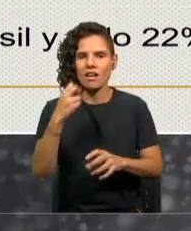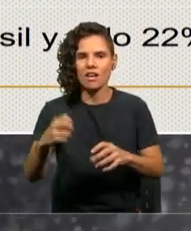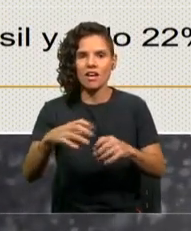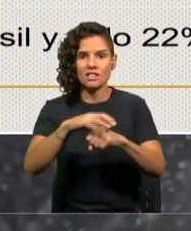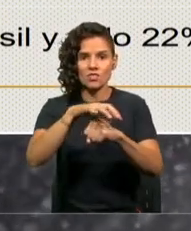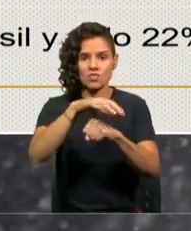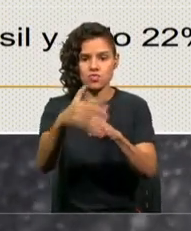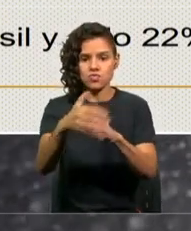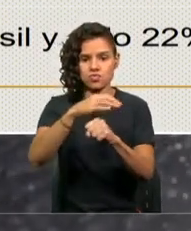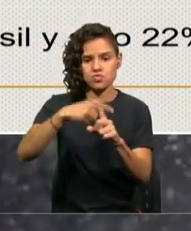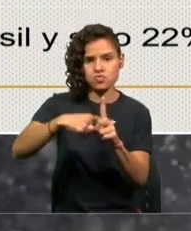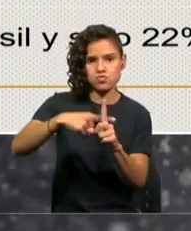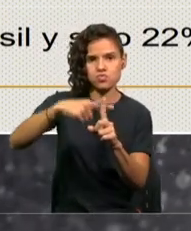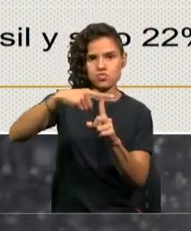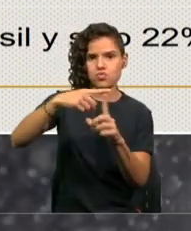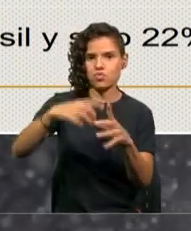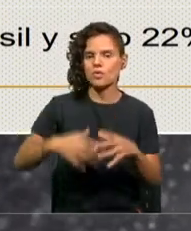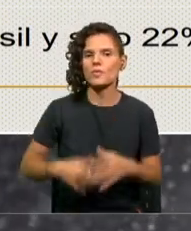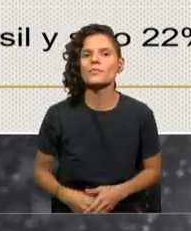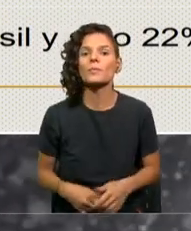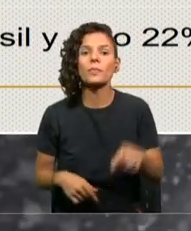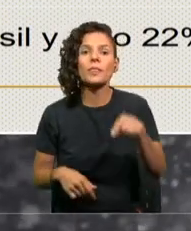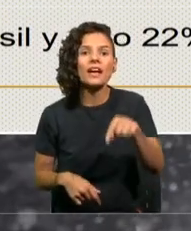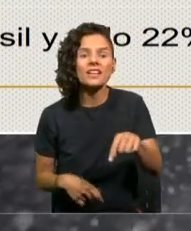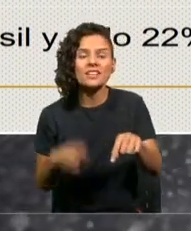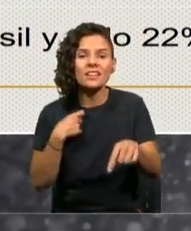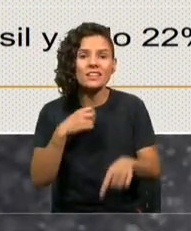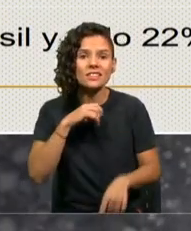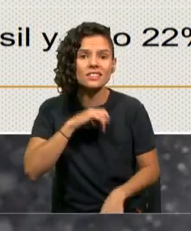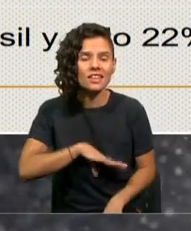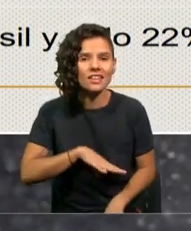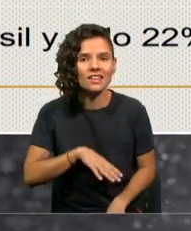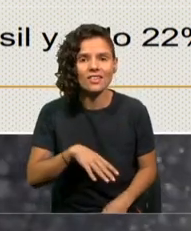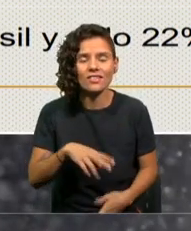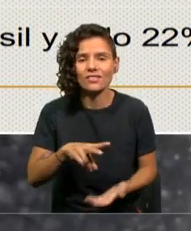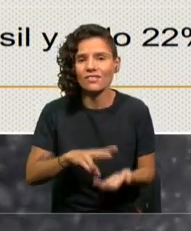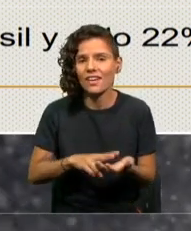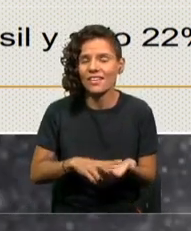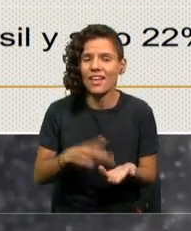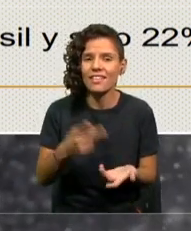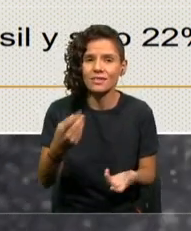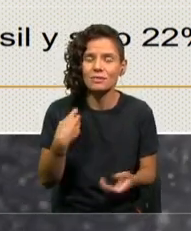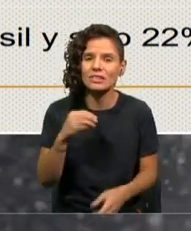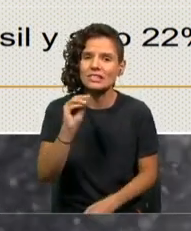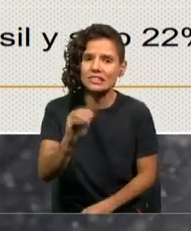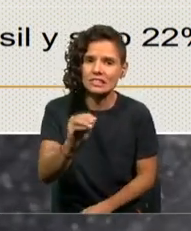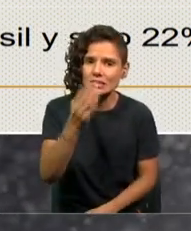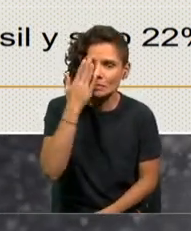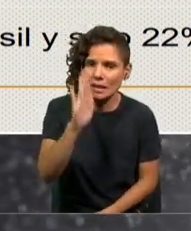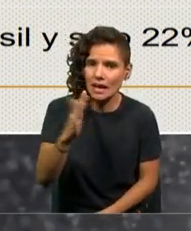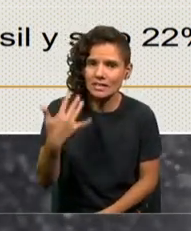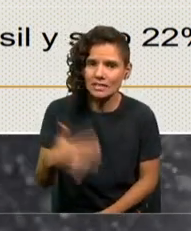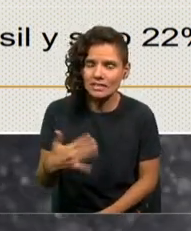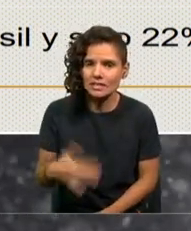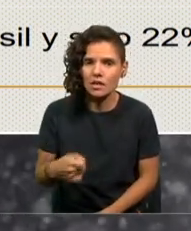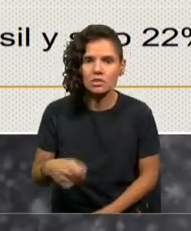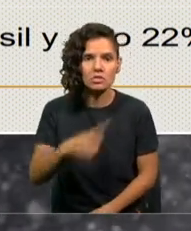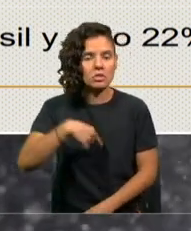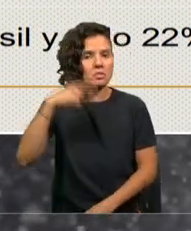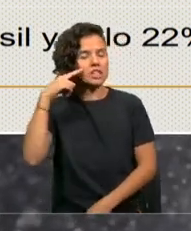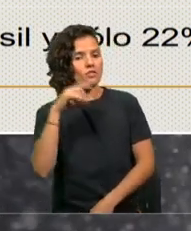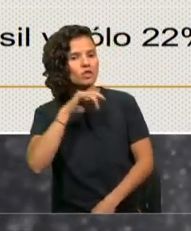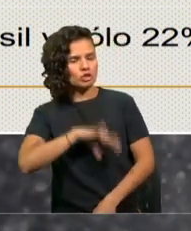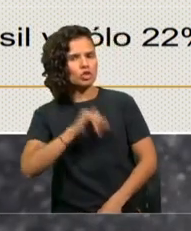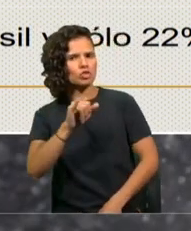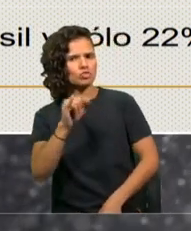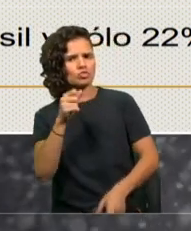En Chile tenemos una mala noticia porque nosotros pensamos que este país estamos abordando muy bien el cambio